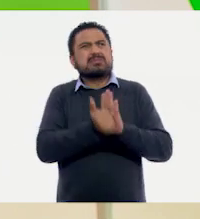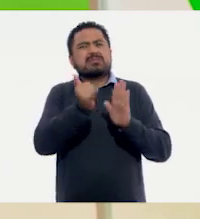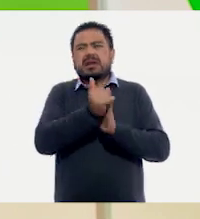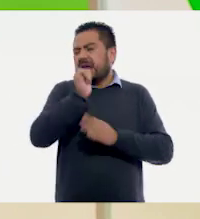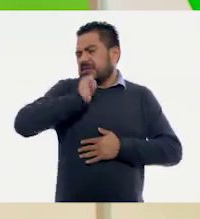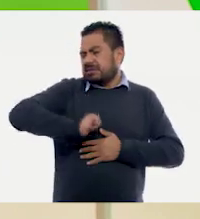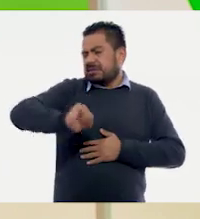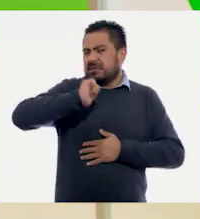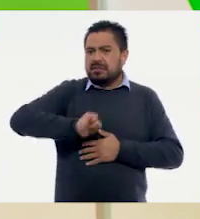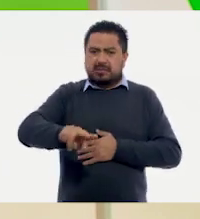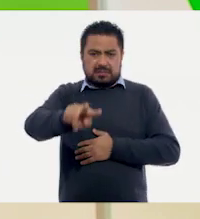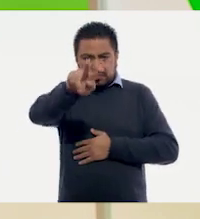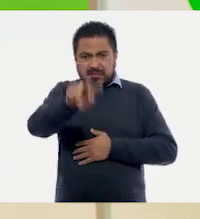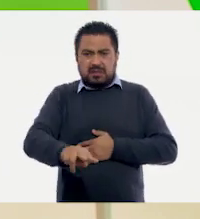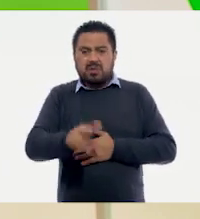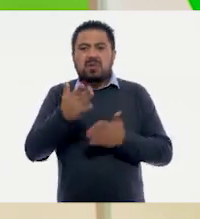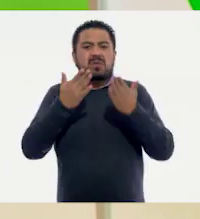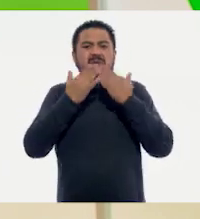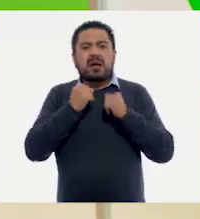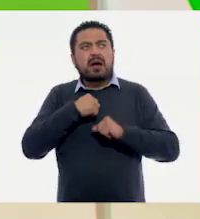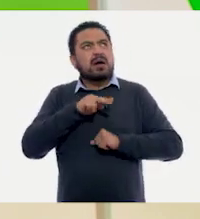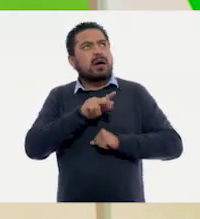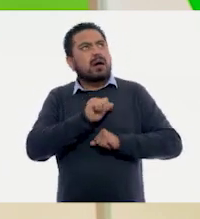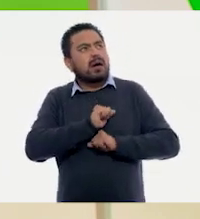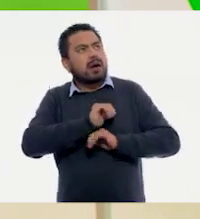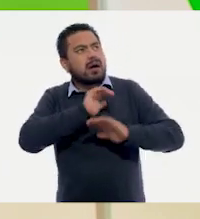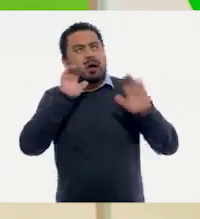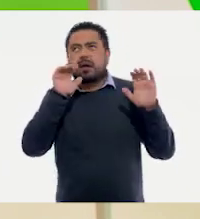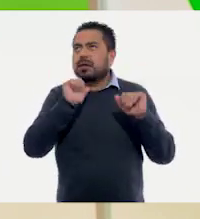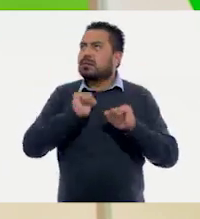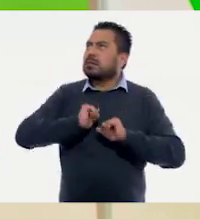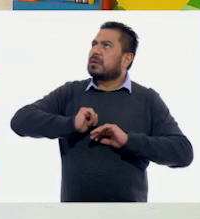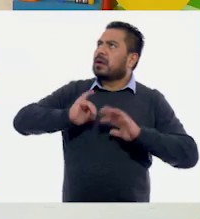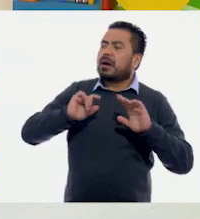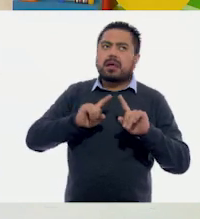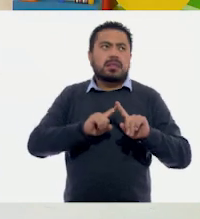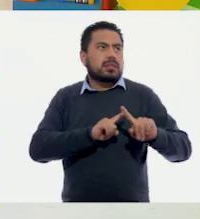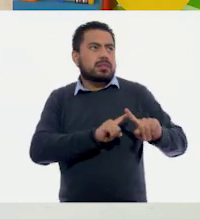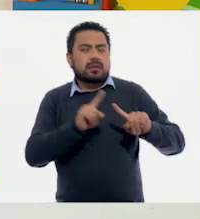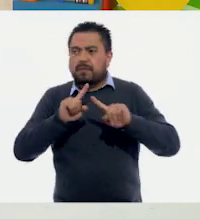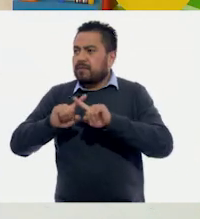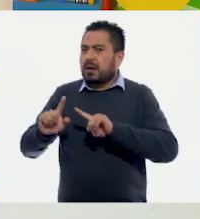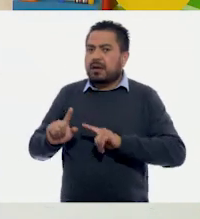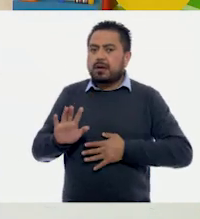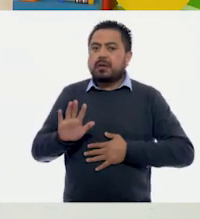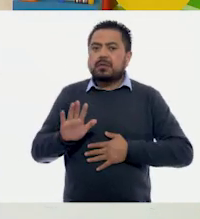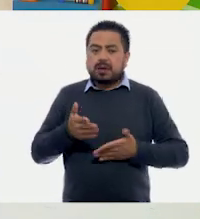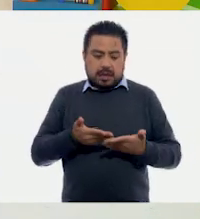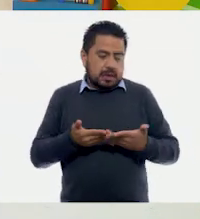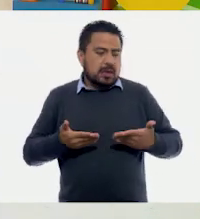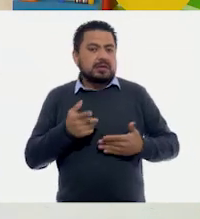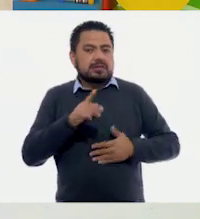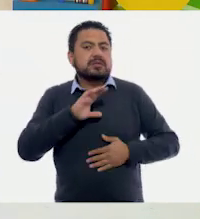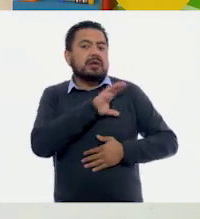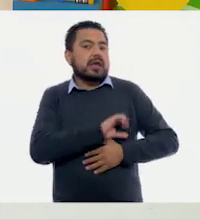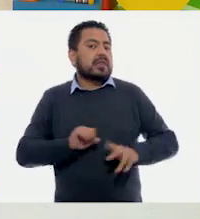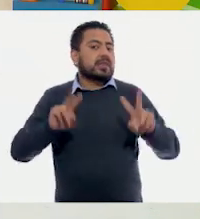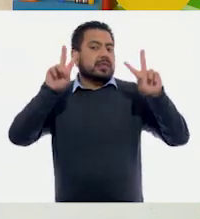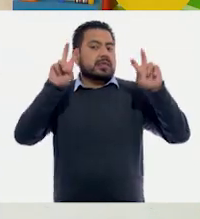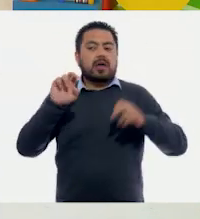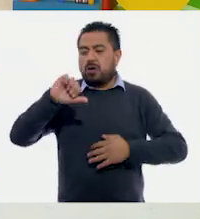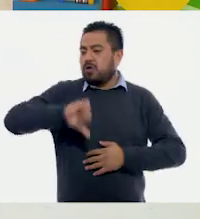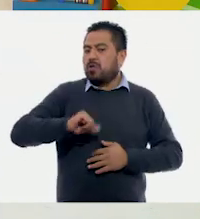antiguas y la verdad no dejo de sorprenderme de las diferencias. Entonces te va a encantar el tema de hoy.